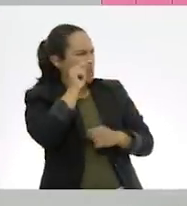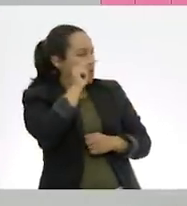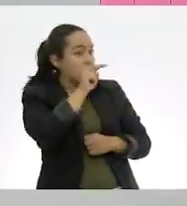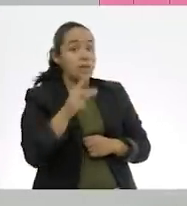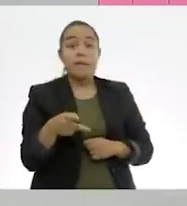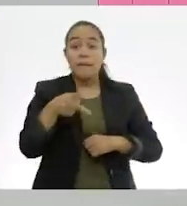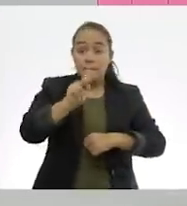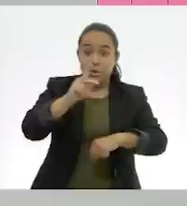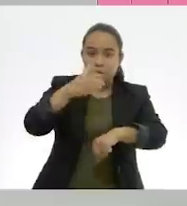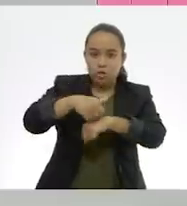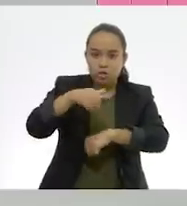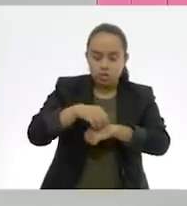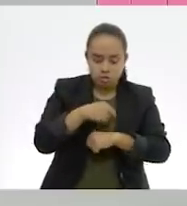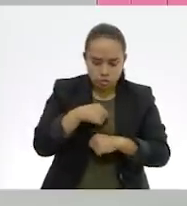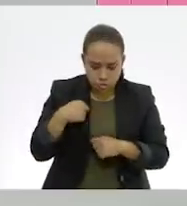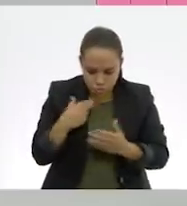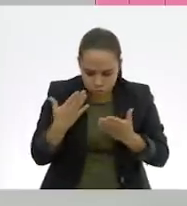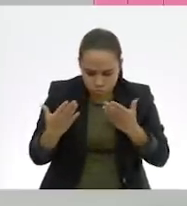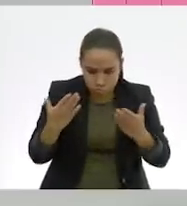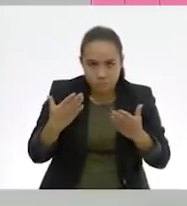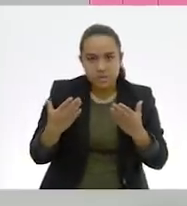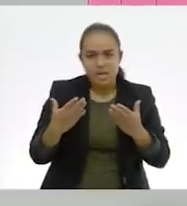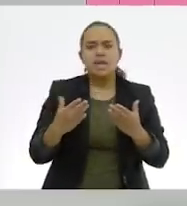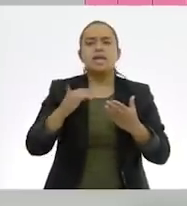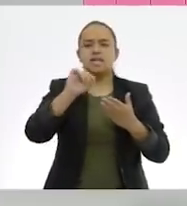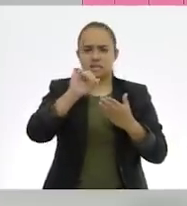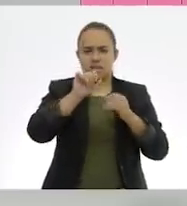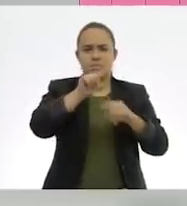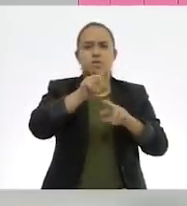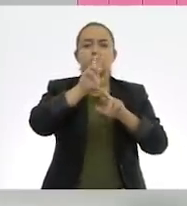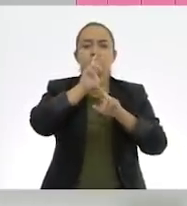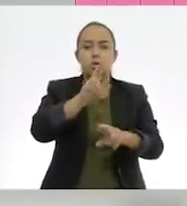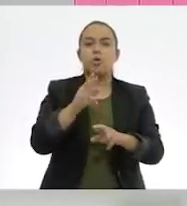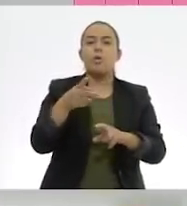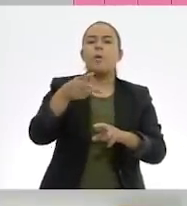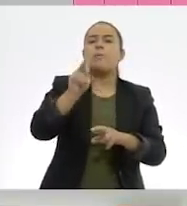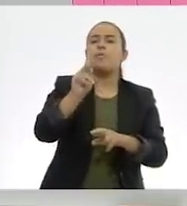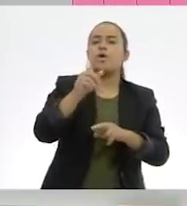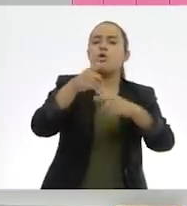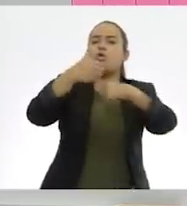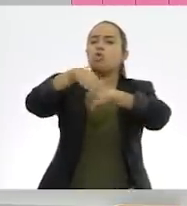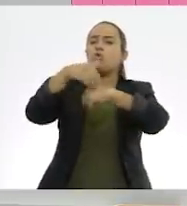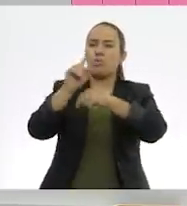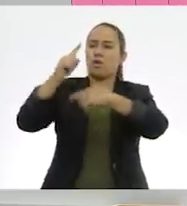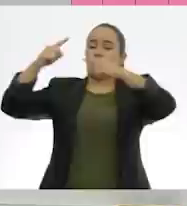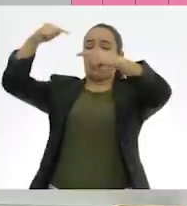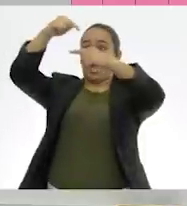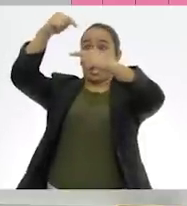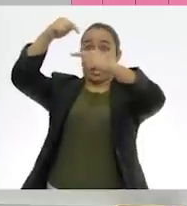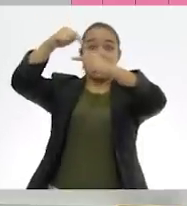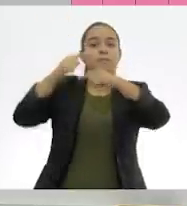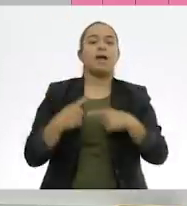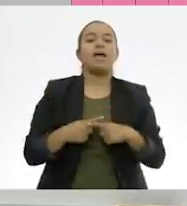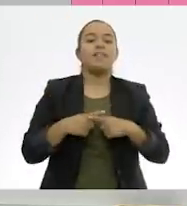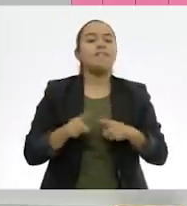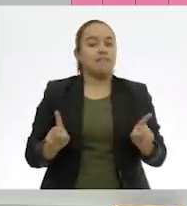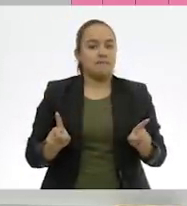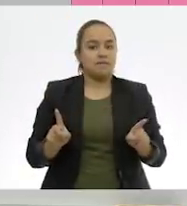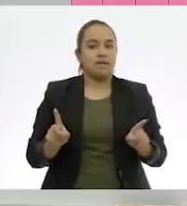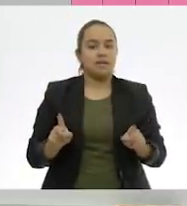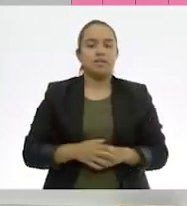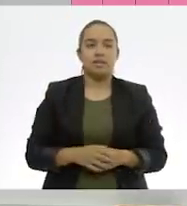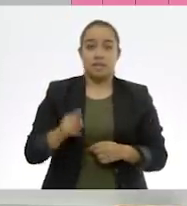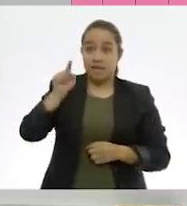numéricamente hicimos la comprobación de que nos da el mismo resultado, pero vamos a observar números diferentes. Así es. En este caso,